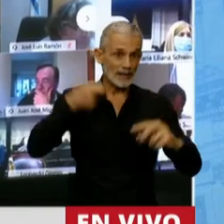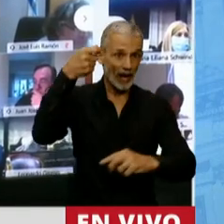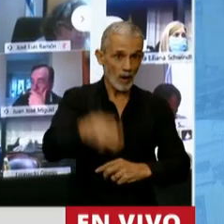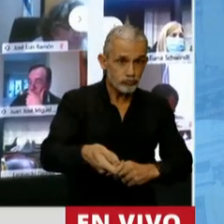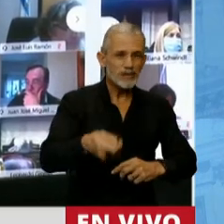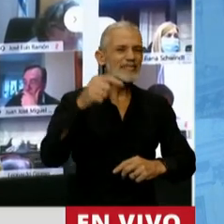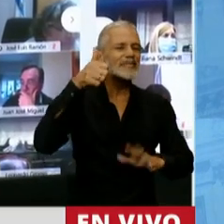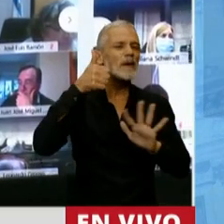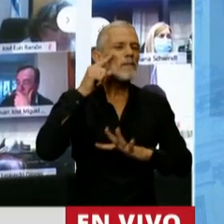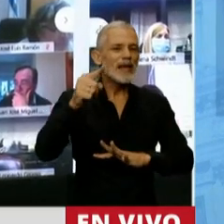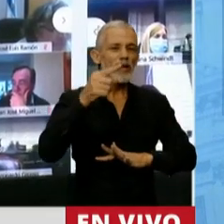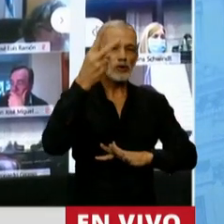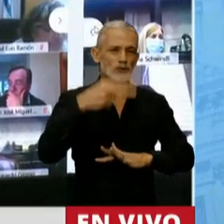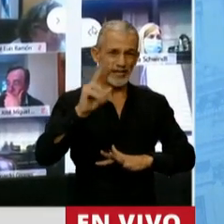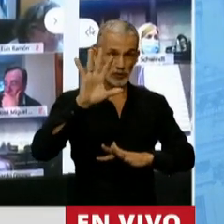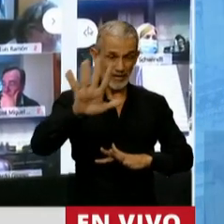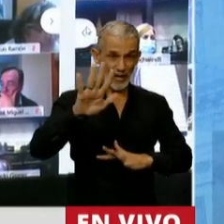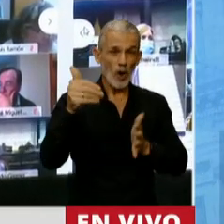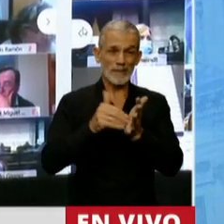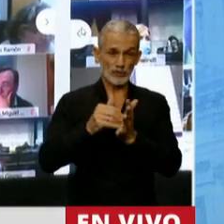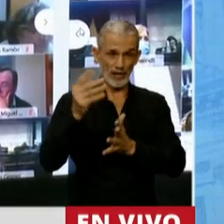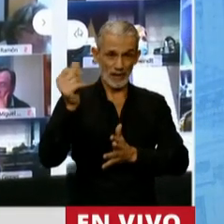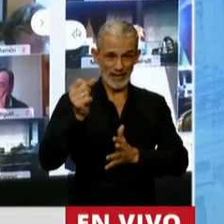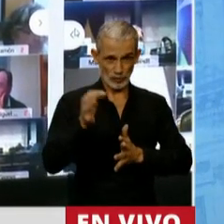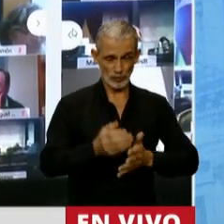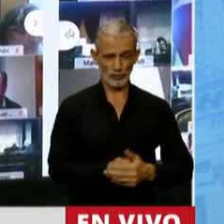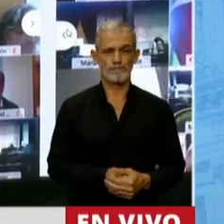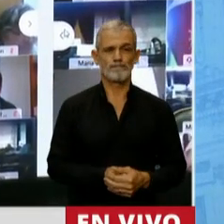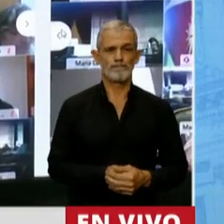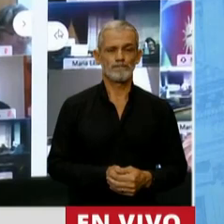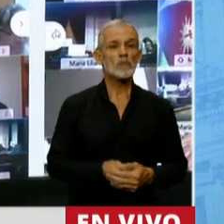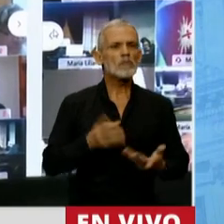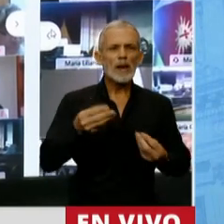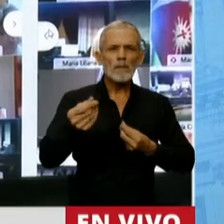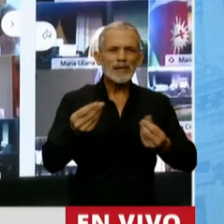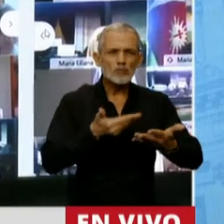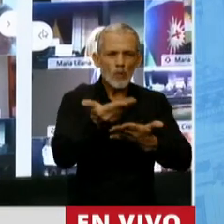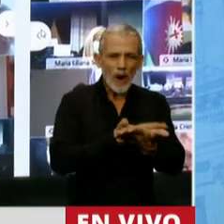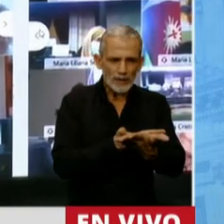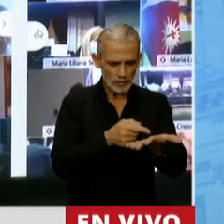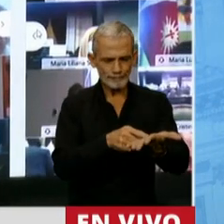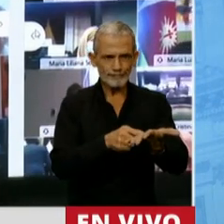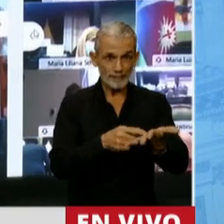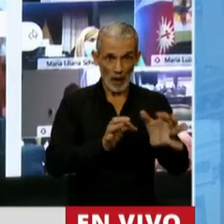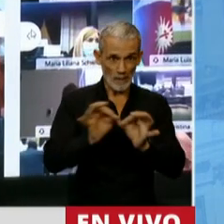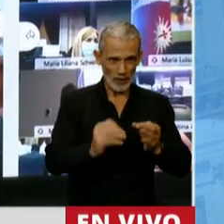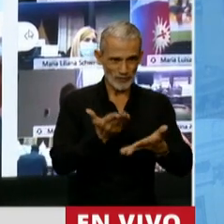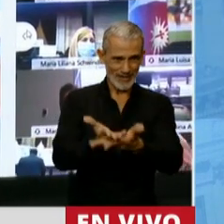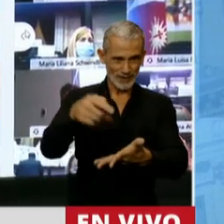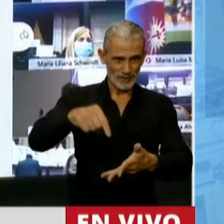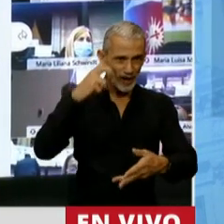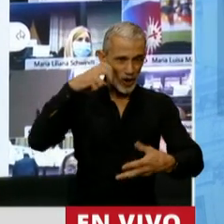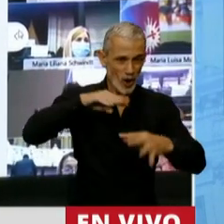proyectada de 6.205 millones de pesos. El presupuesto que estamos considerando